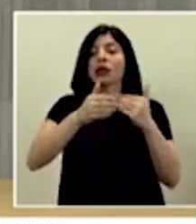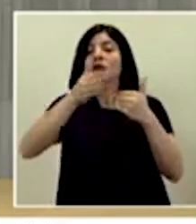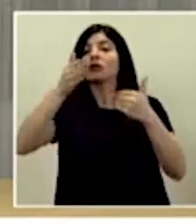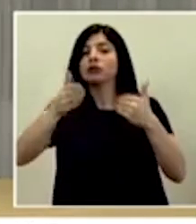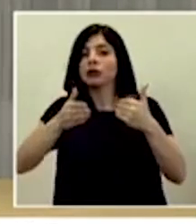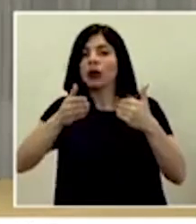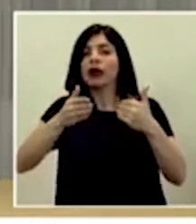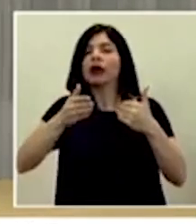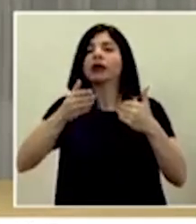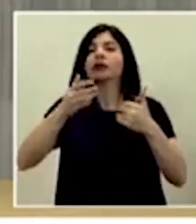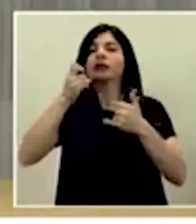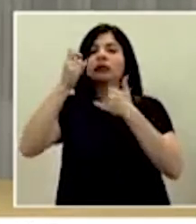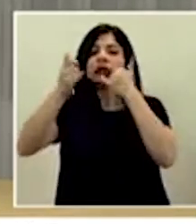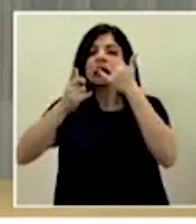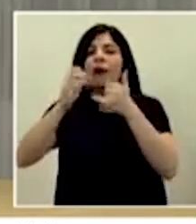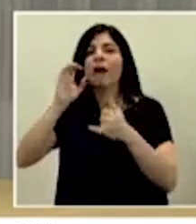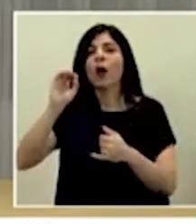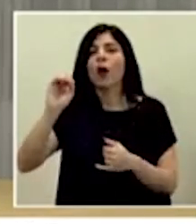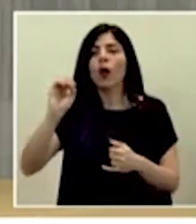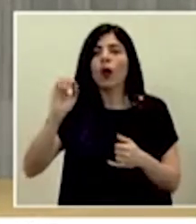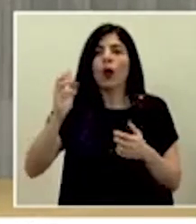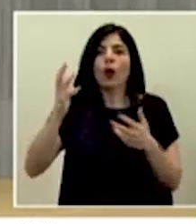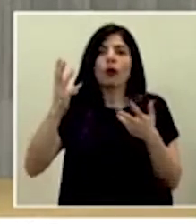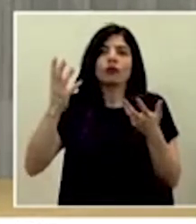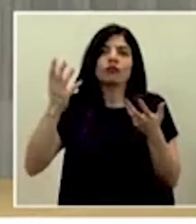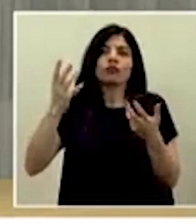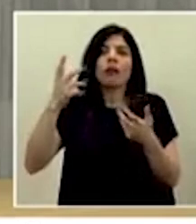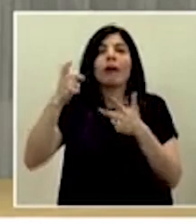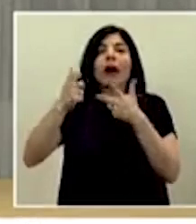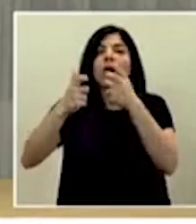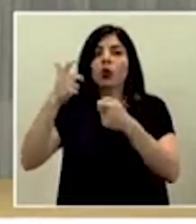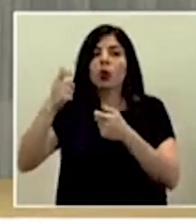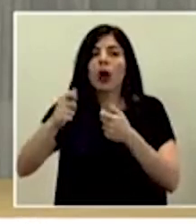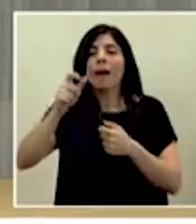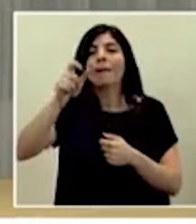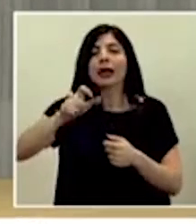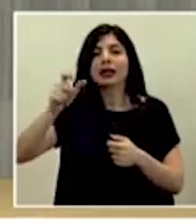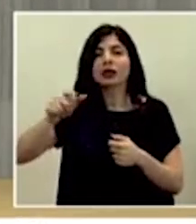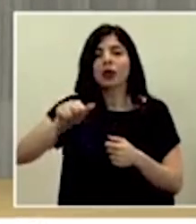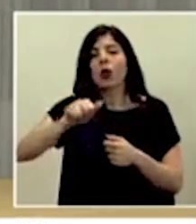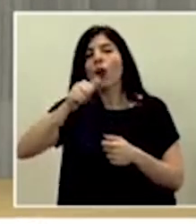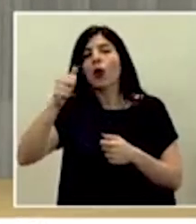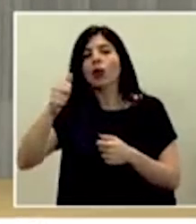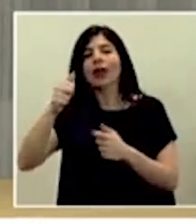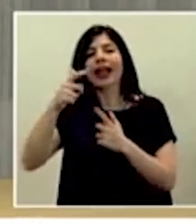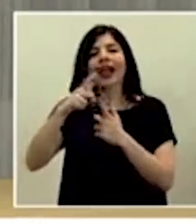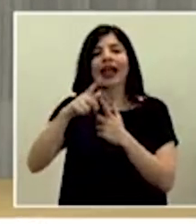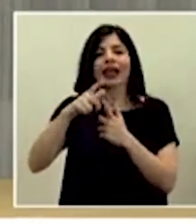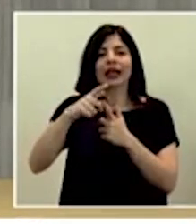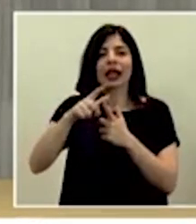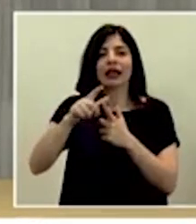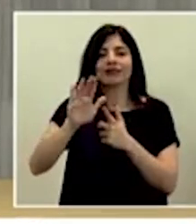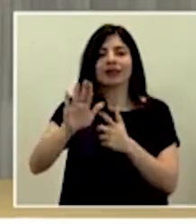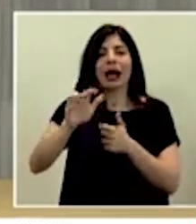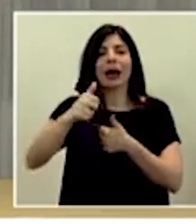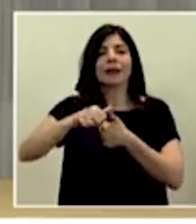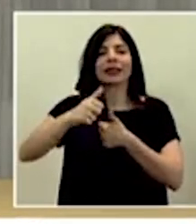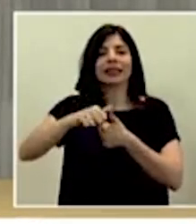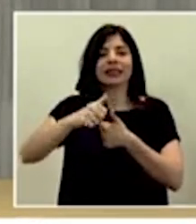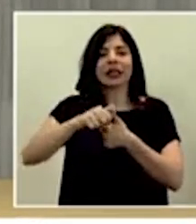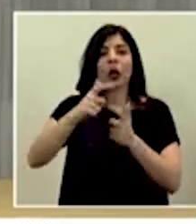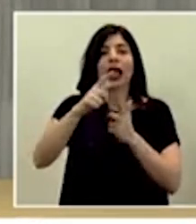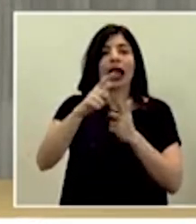llamando o realmente vacunando a las personas con otras letras de su